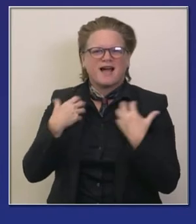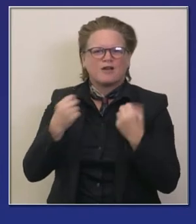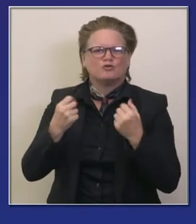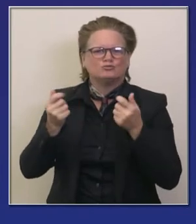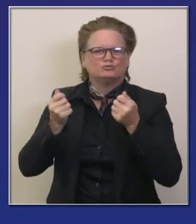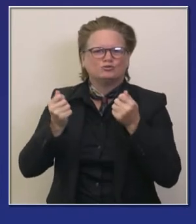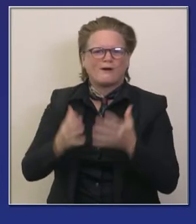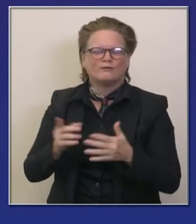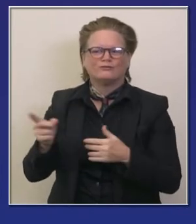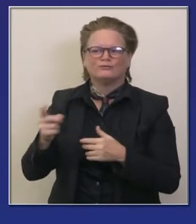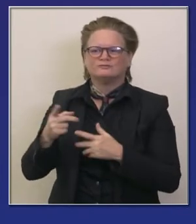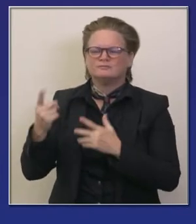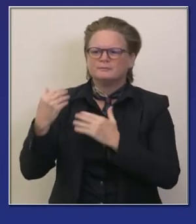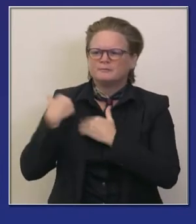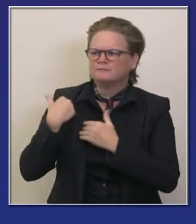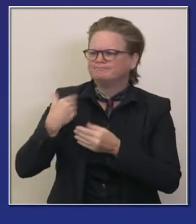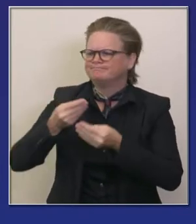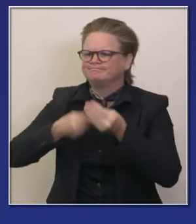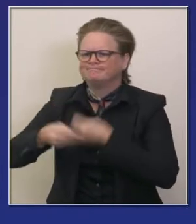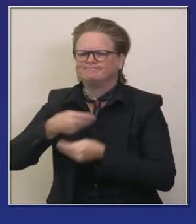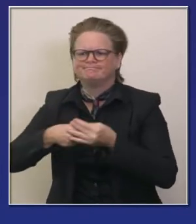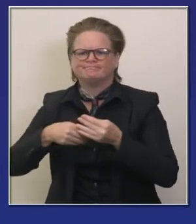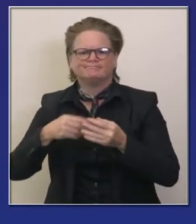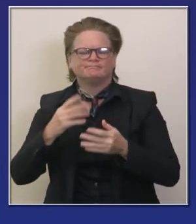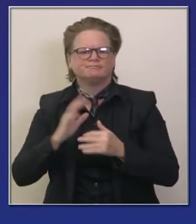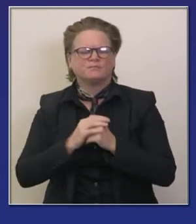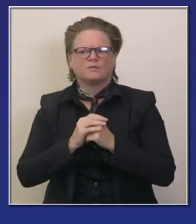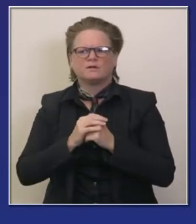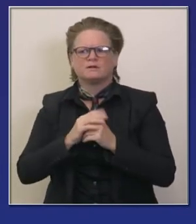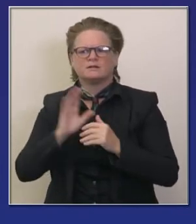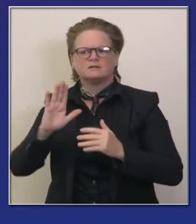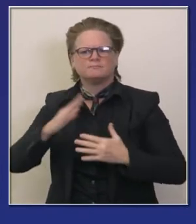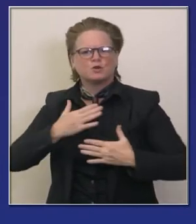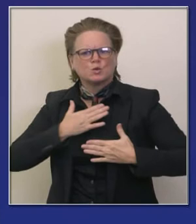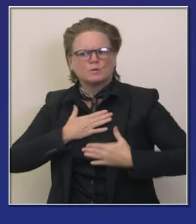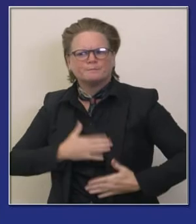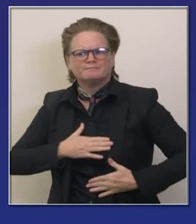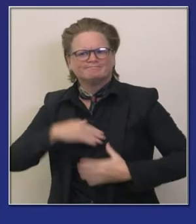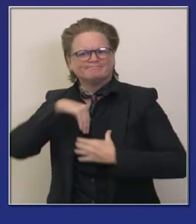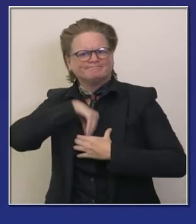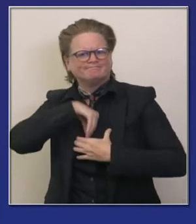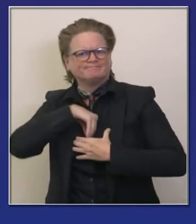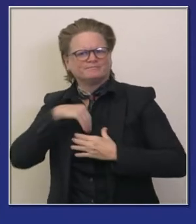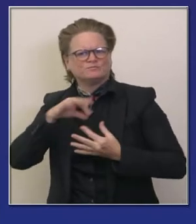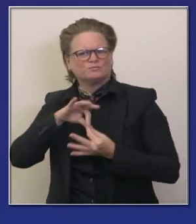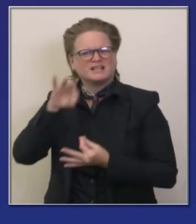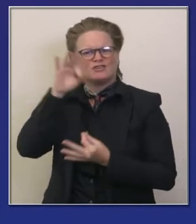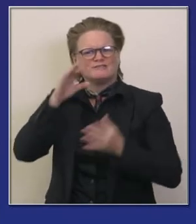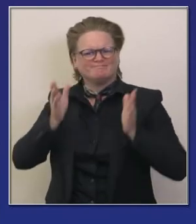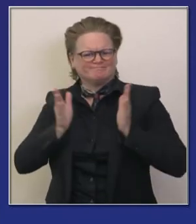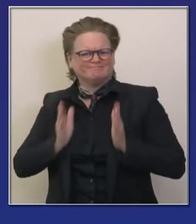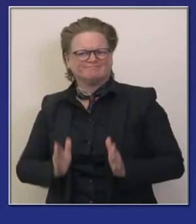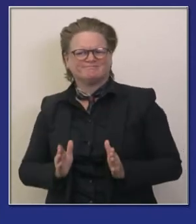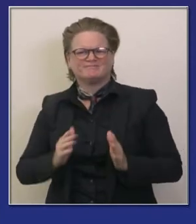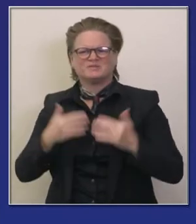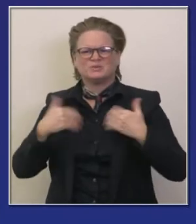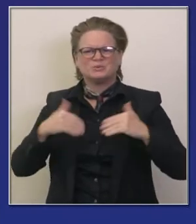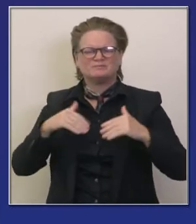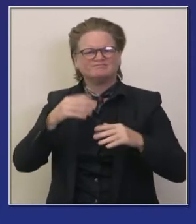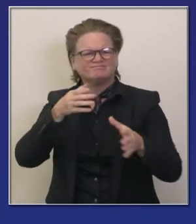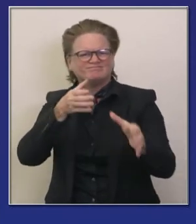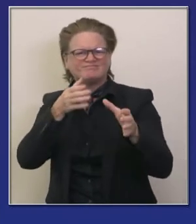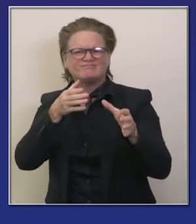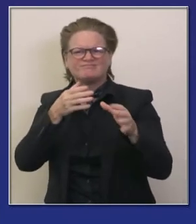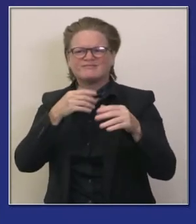recursos económicos y también de personal humano y tomás ha sido muy activo en esa